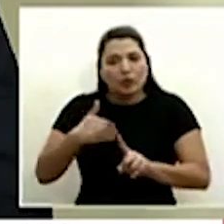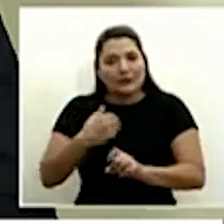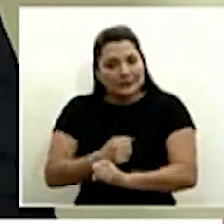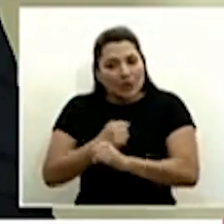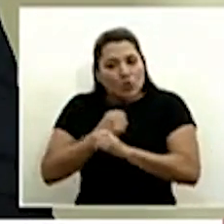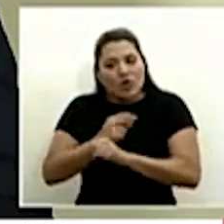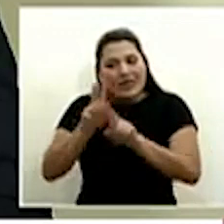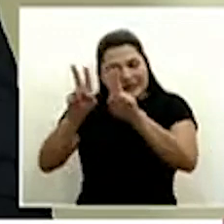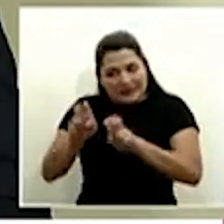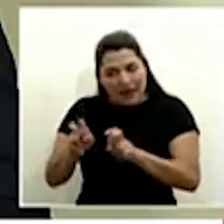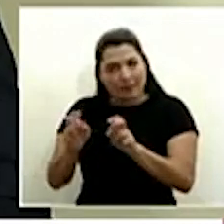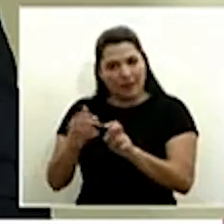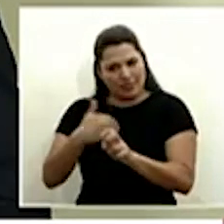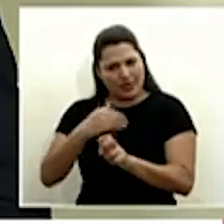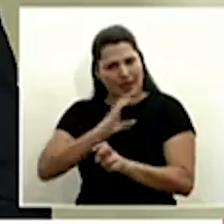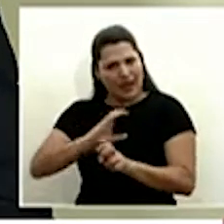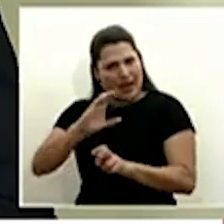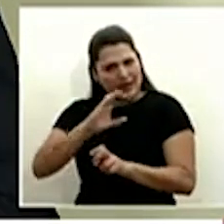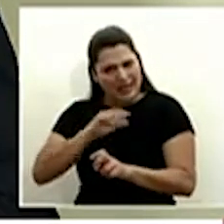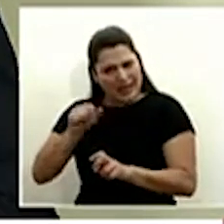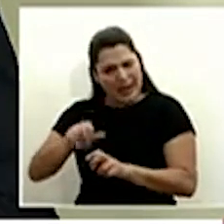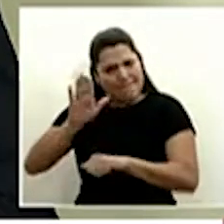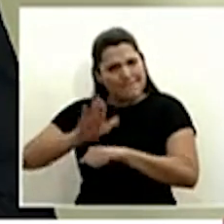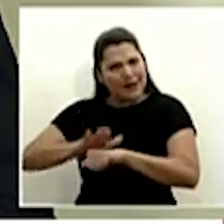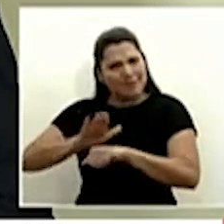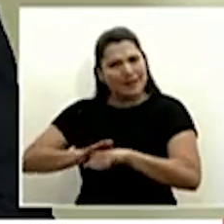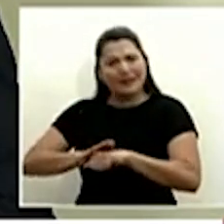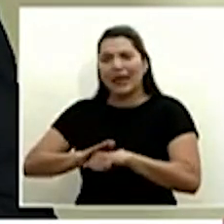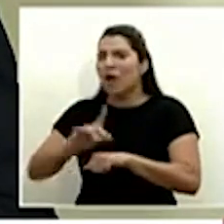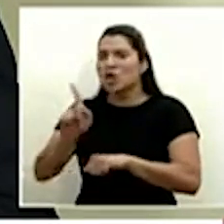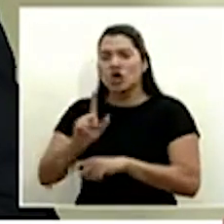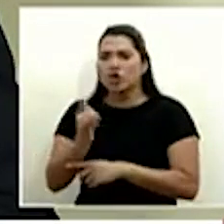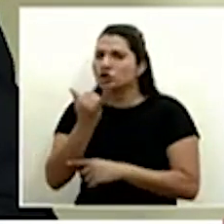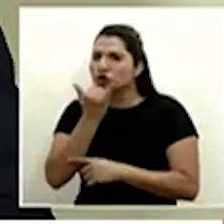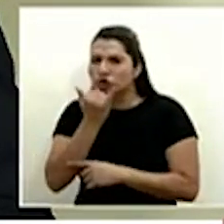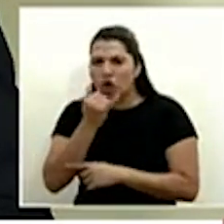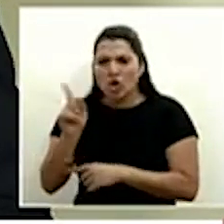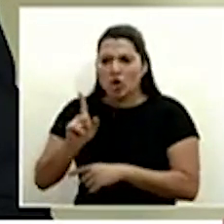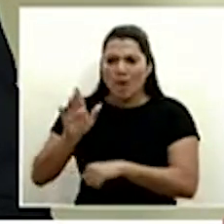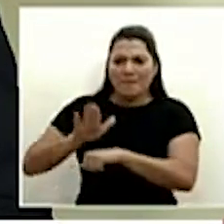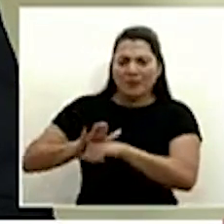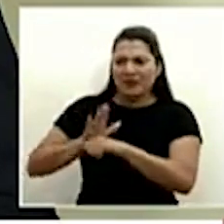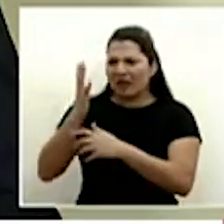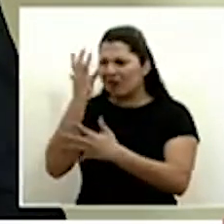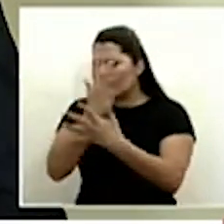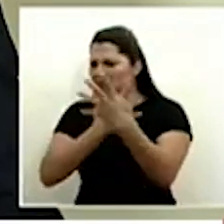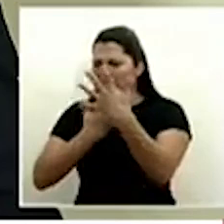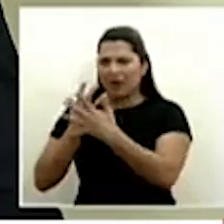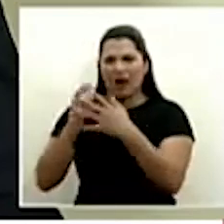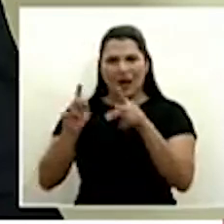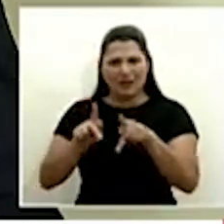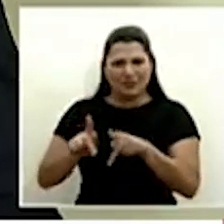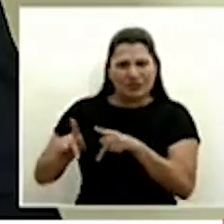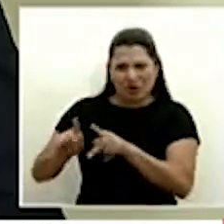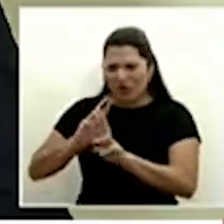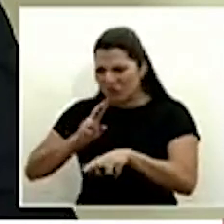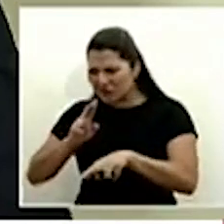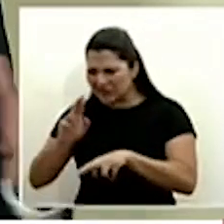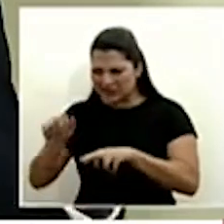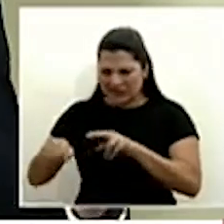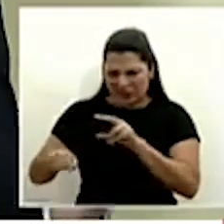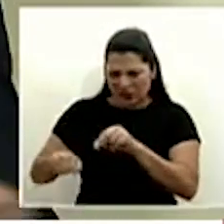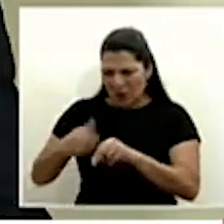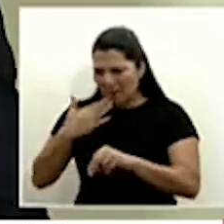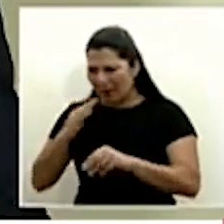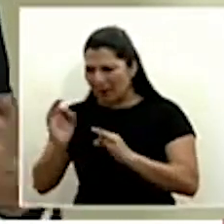que son de un nivel que permita no inducir a errores no inducir a confusión a la población porque en eso las pruebas rápidas hay